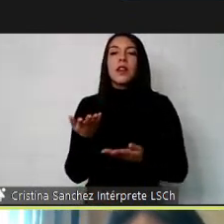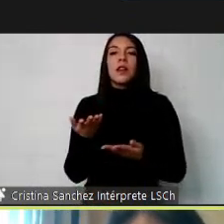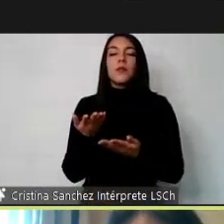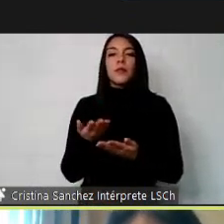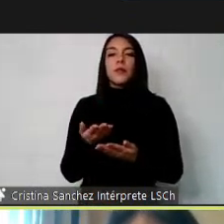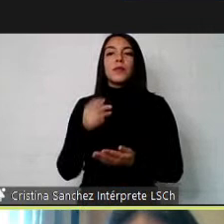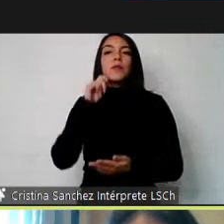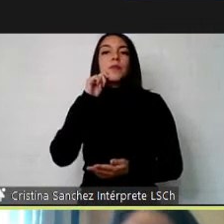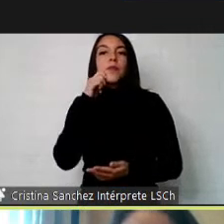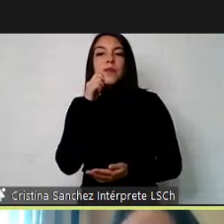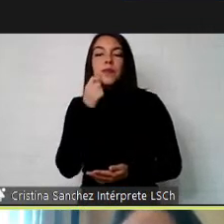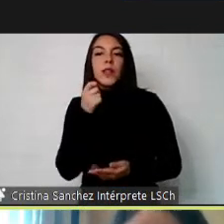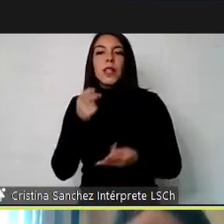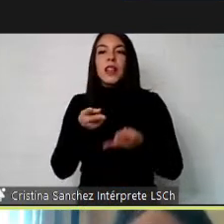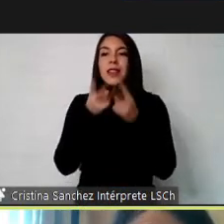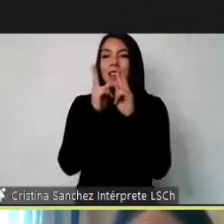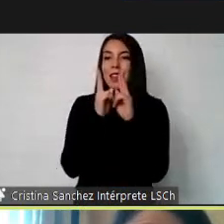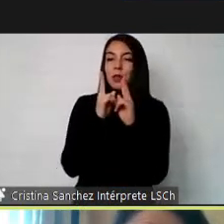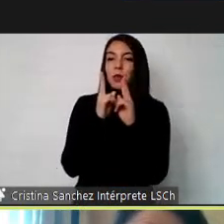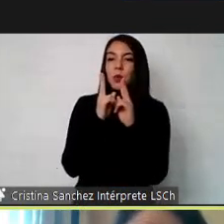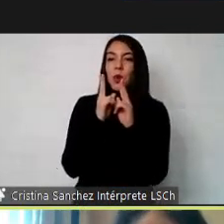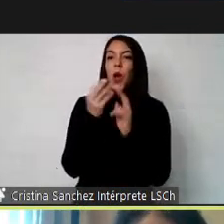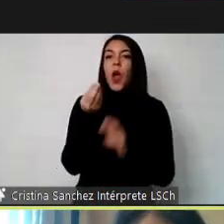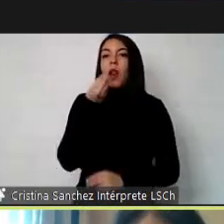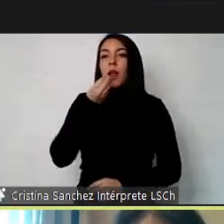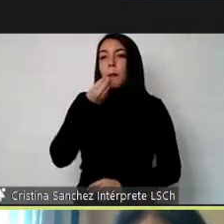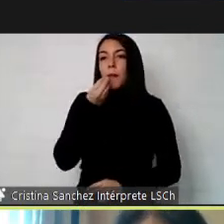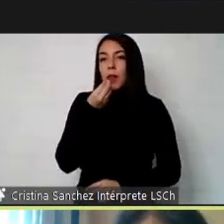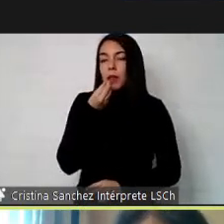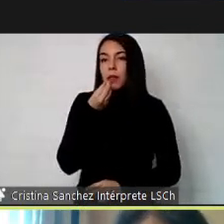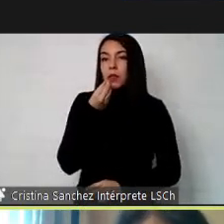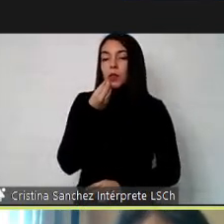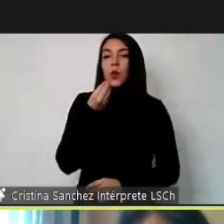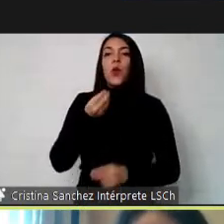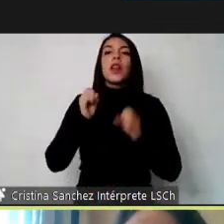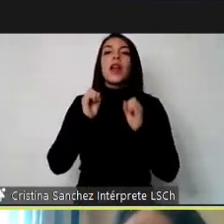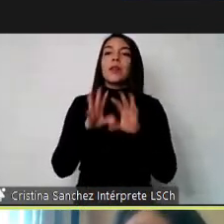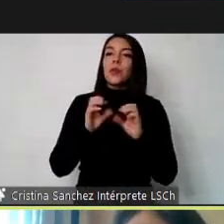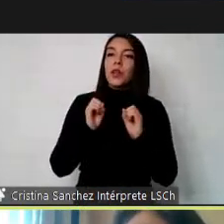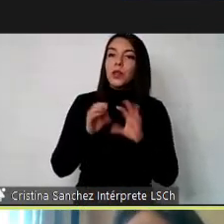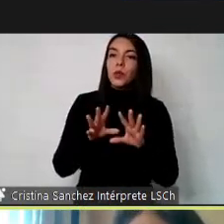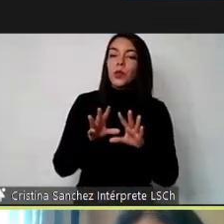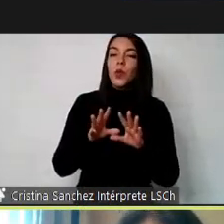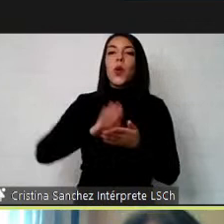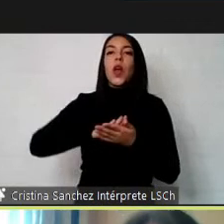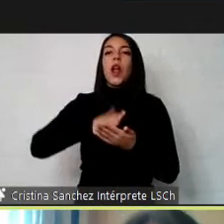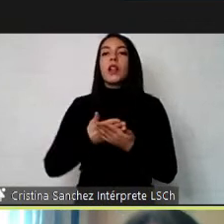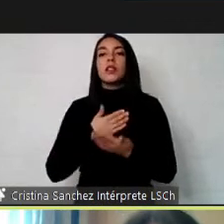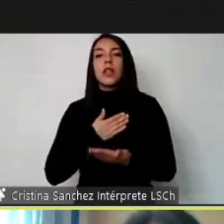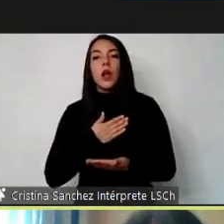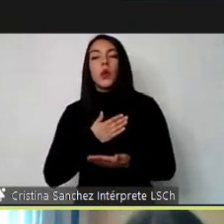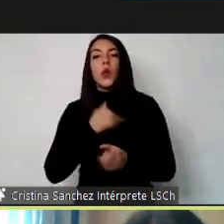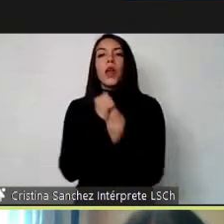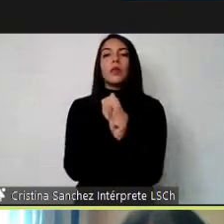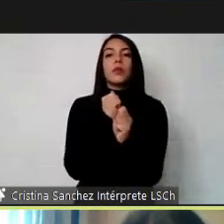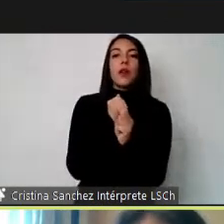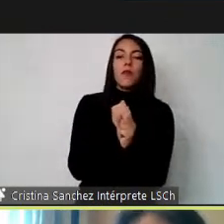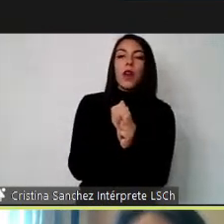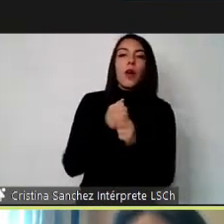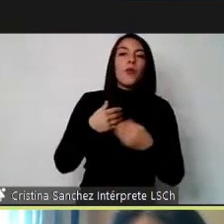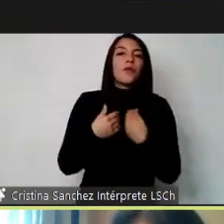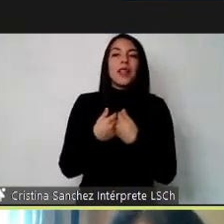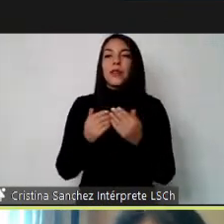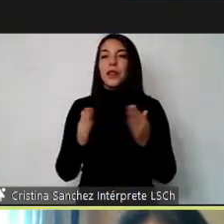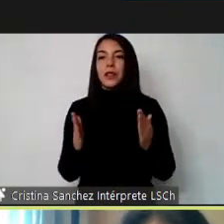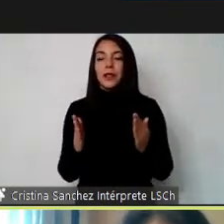garantizados los derechos a la alimentación, a la educación, a la salud, al trabajo, a la libertad.